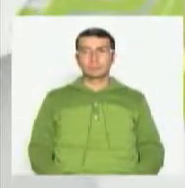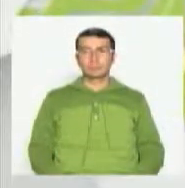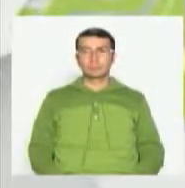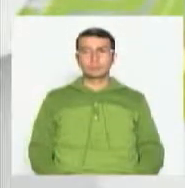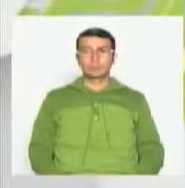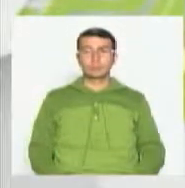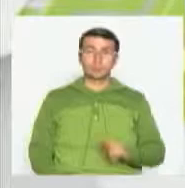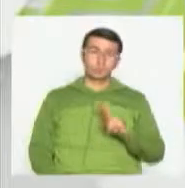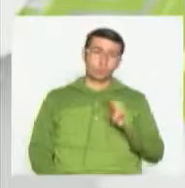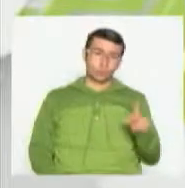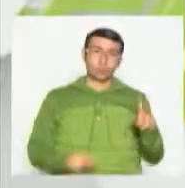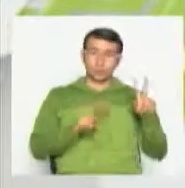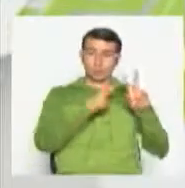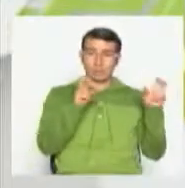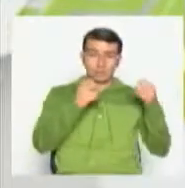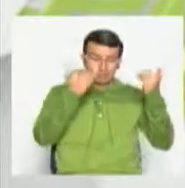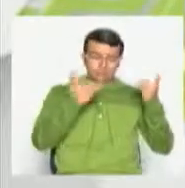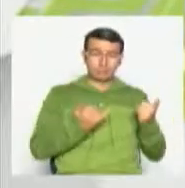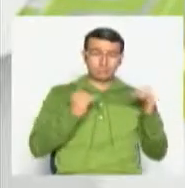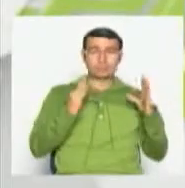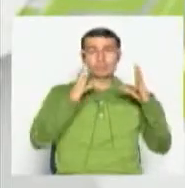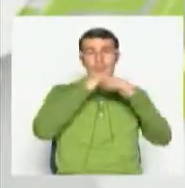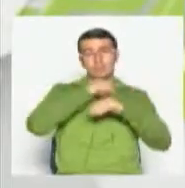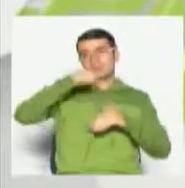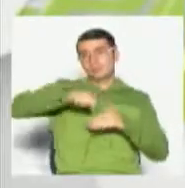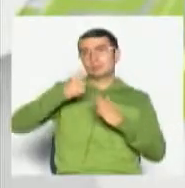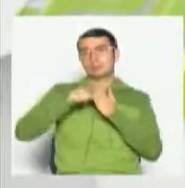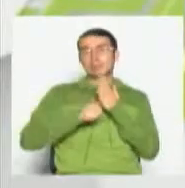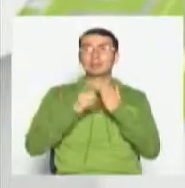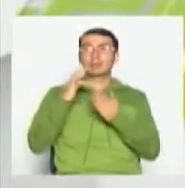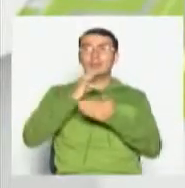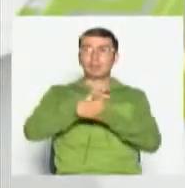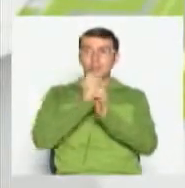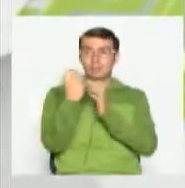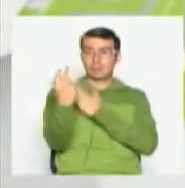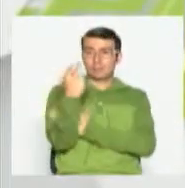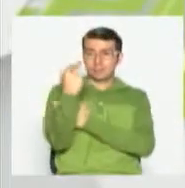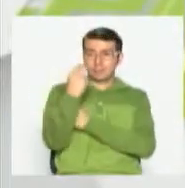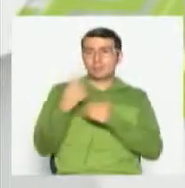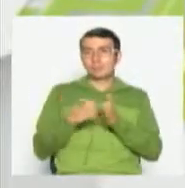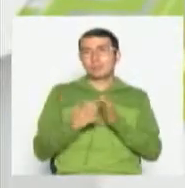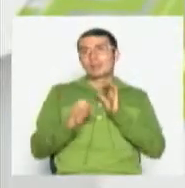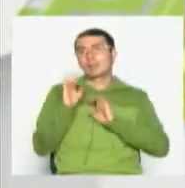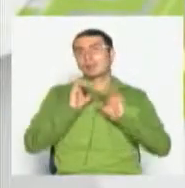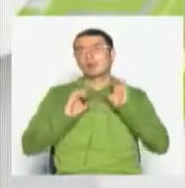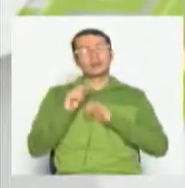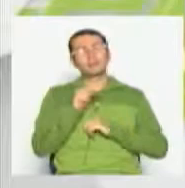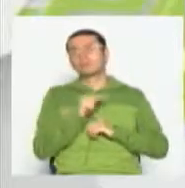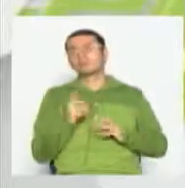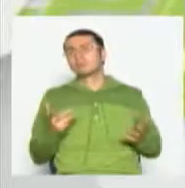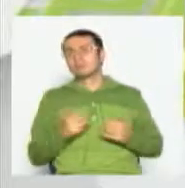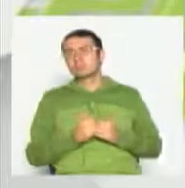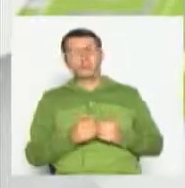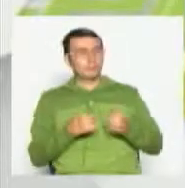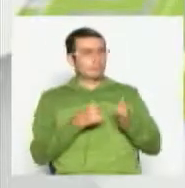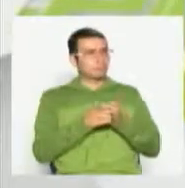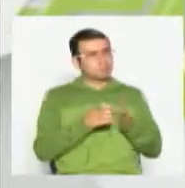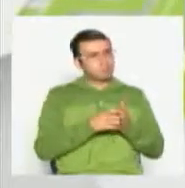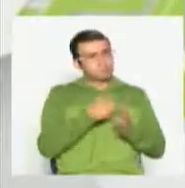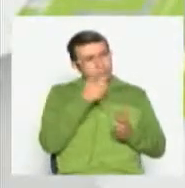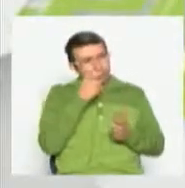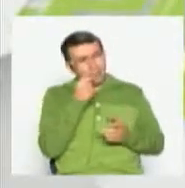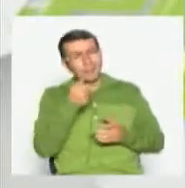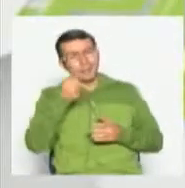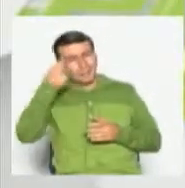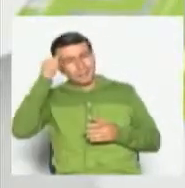Otro tema que nos ocupa esta noche en nuestro programa Telecafé TV, la Defensoría del Televidente, tiene que ver con los mecanismos que se deben tener